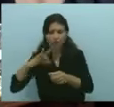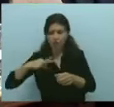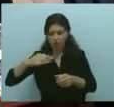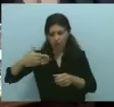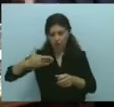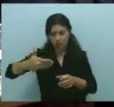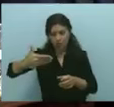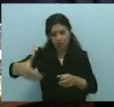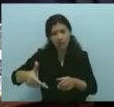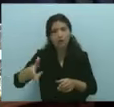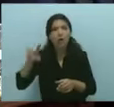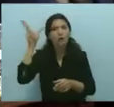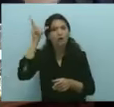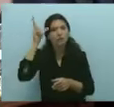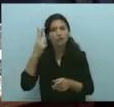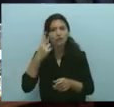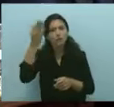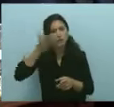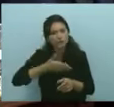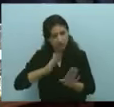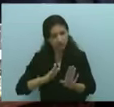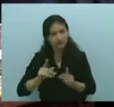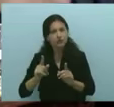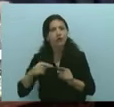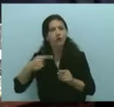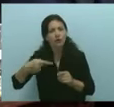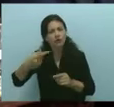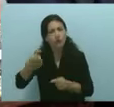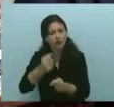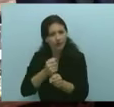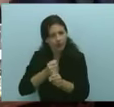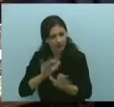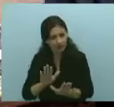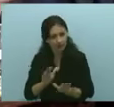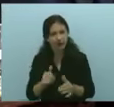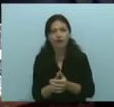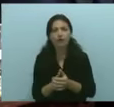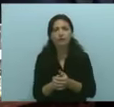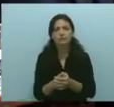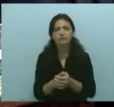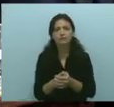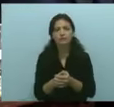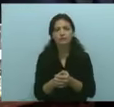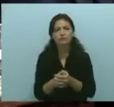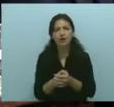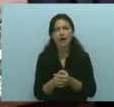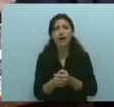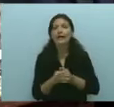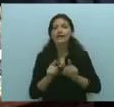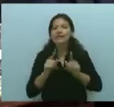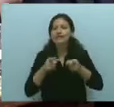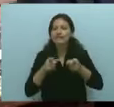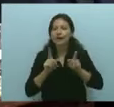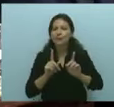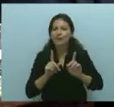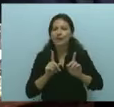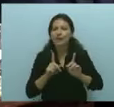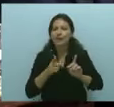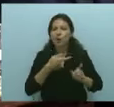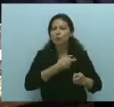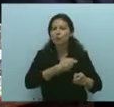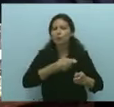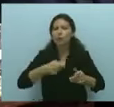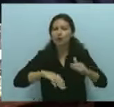aquí en el Poder Legislativo, en el Poder Judicial, en la EPE, pero es razonable 20 veces